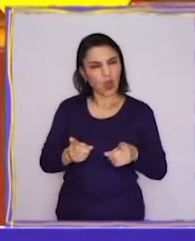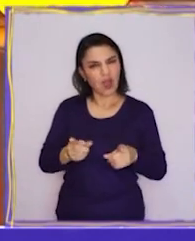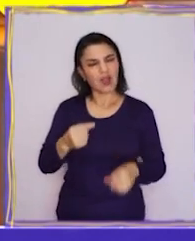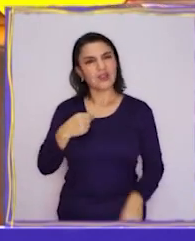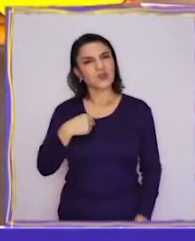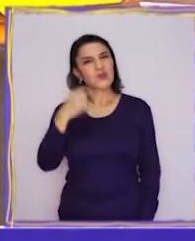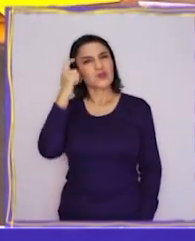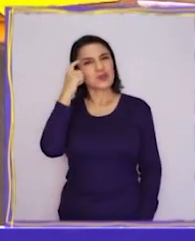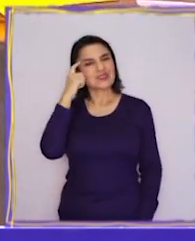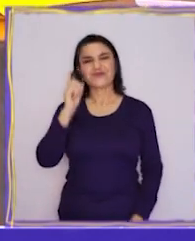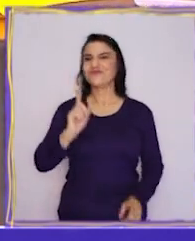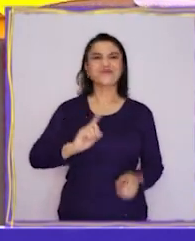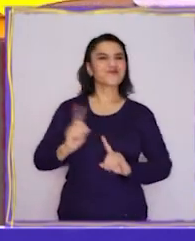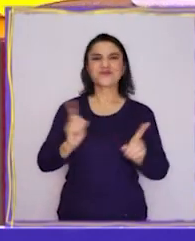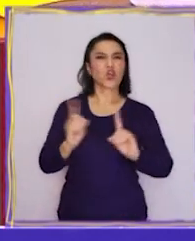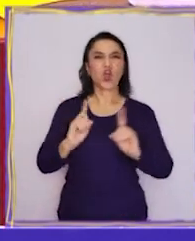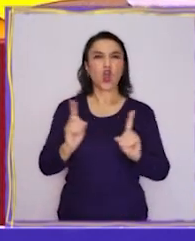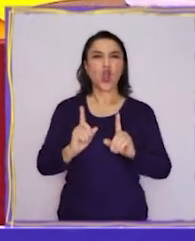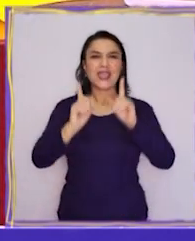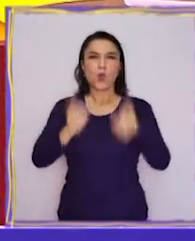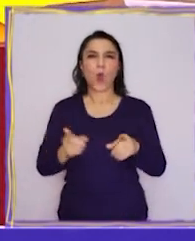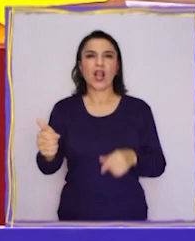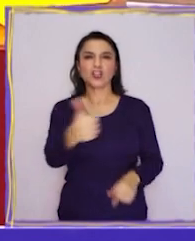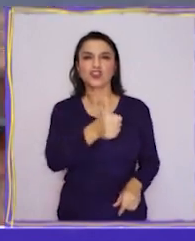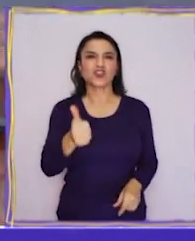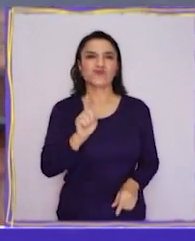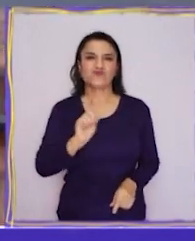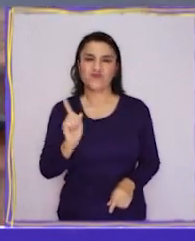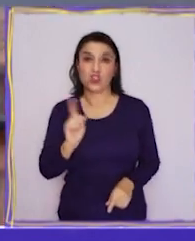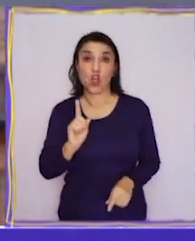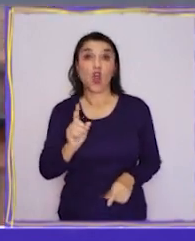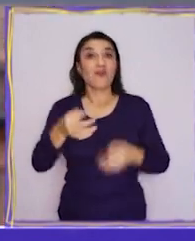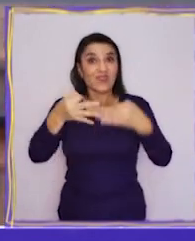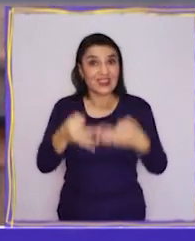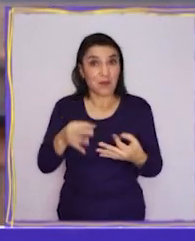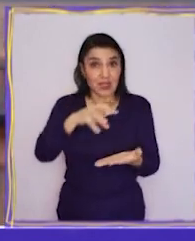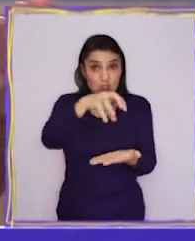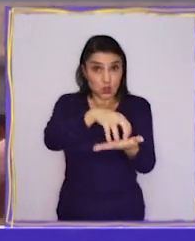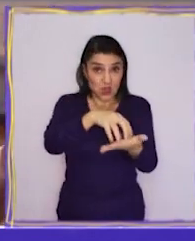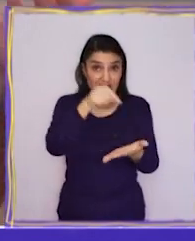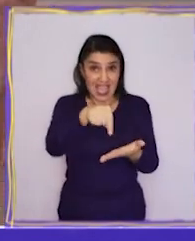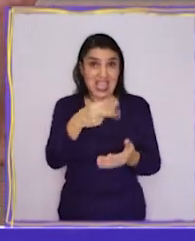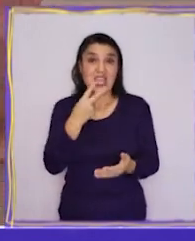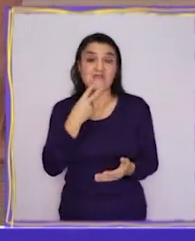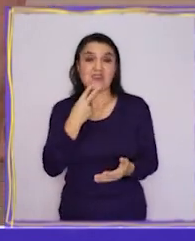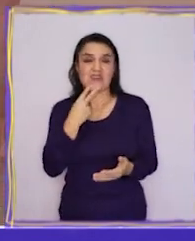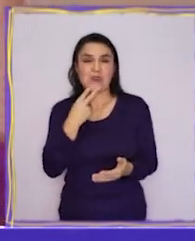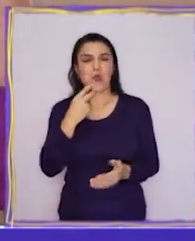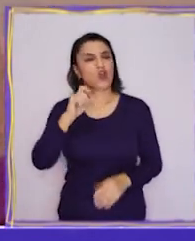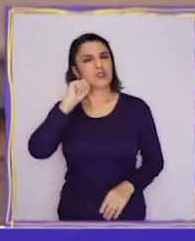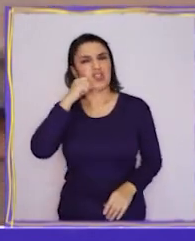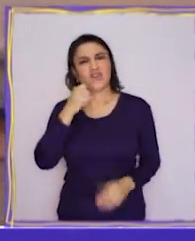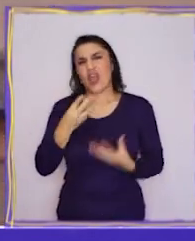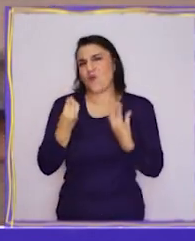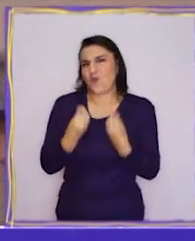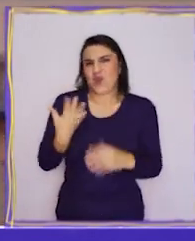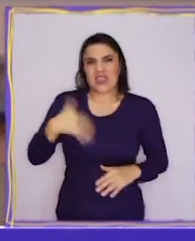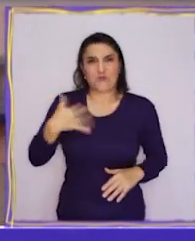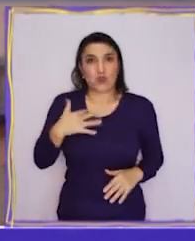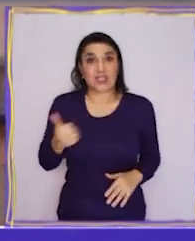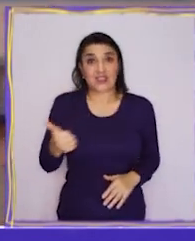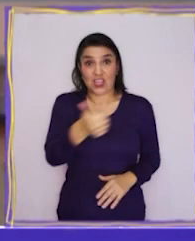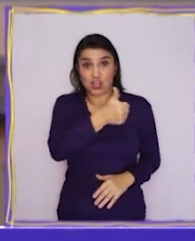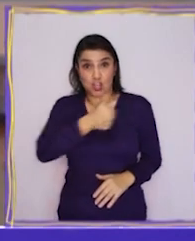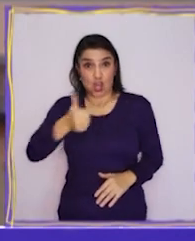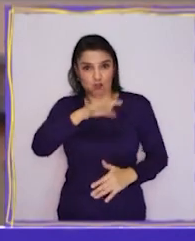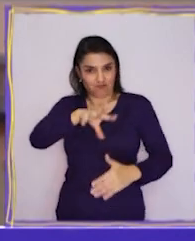Yo creo que no. Efectivamente, la ciudad en la que vivimos también forma parte muy importante de